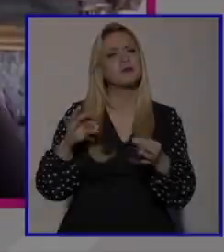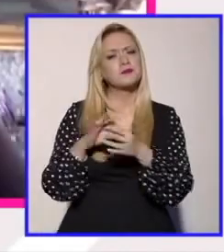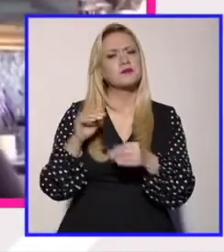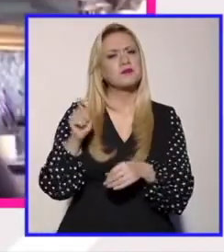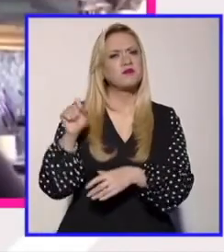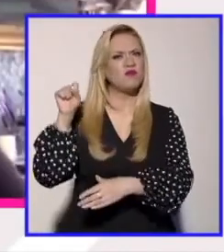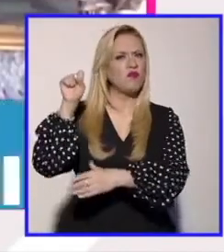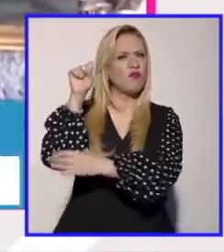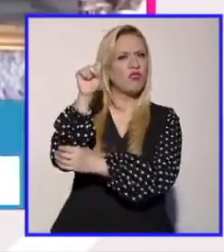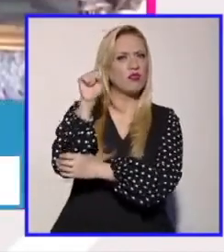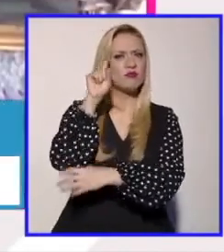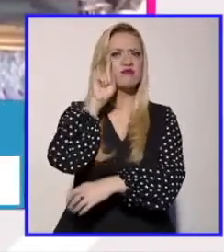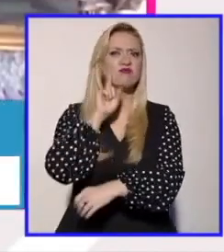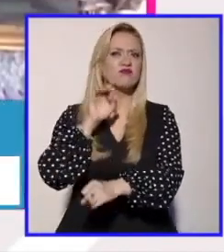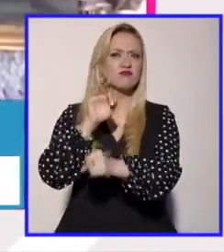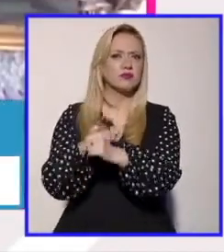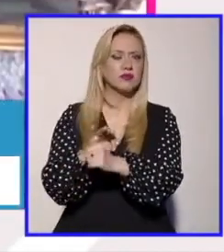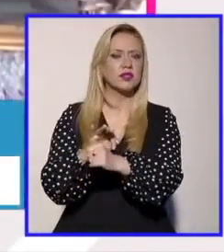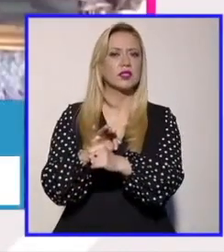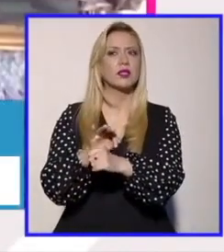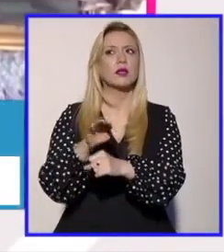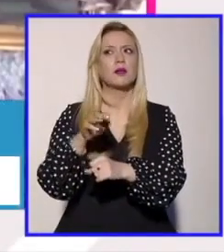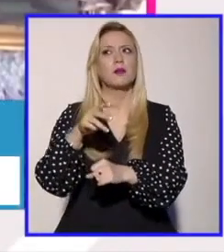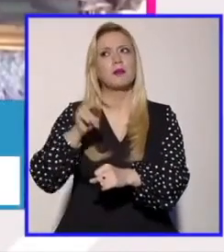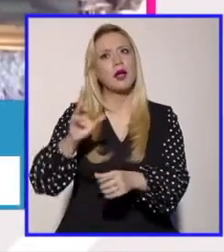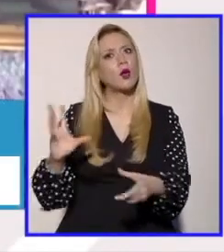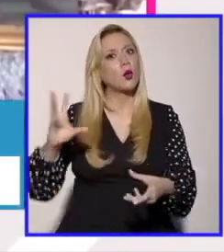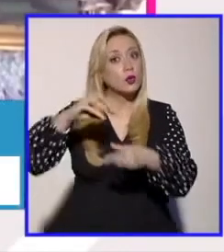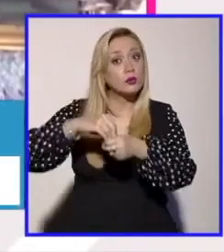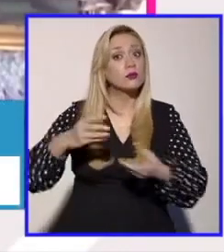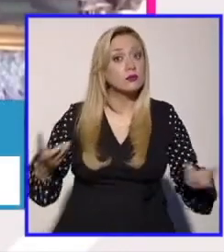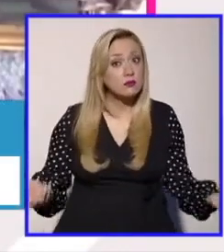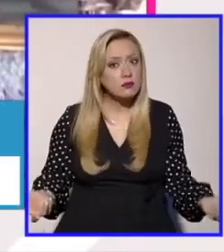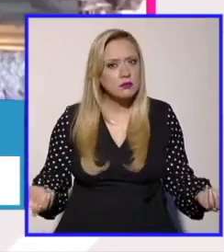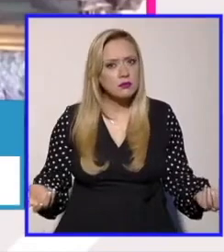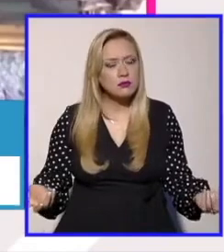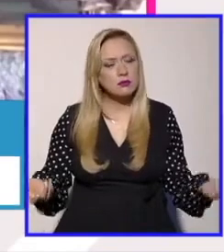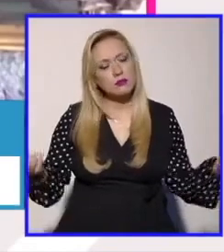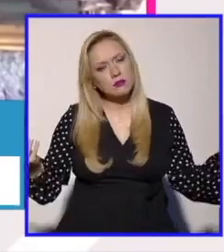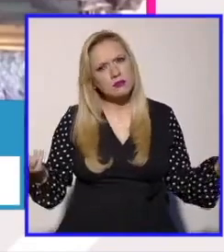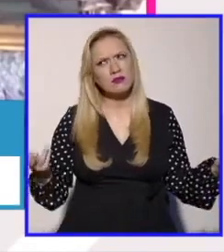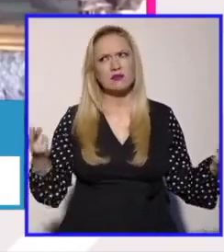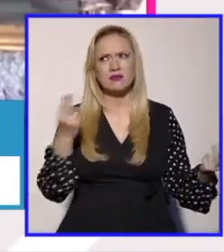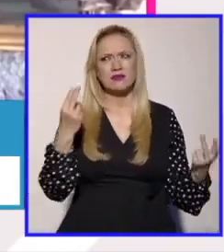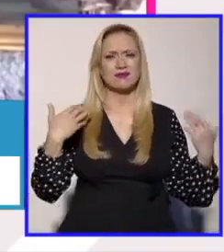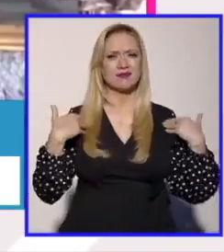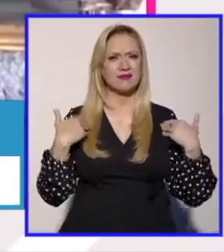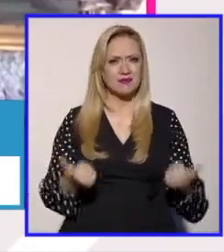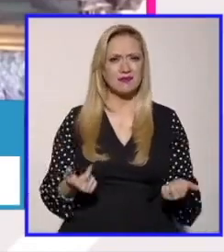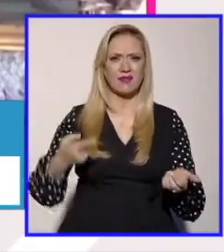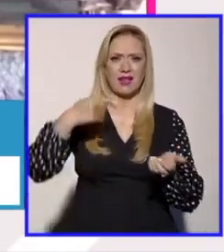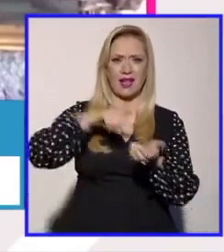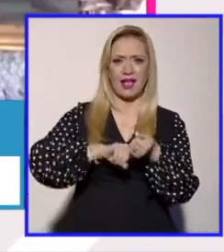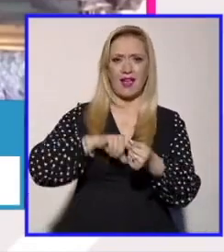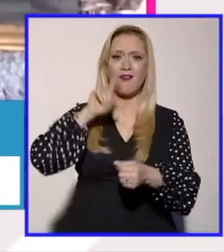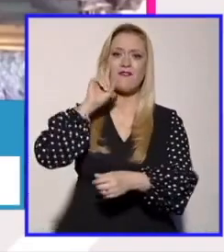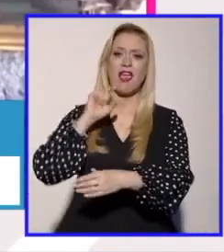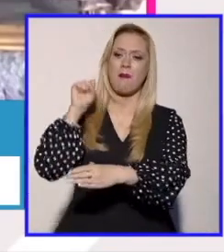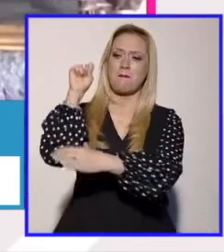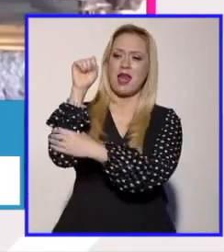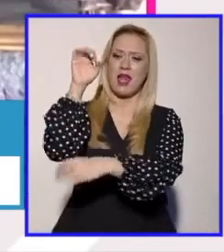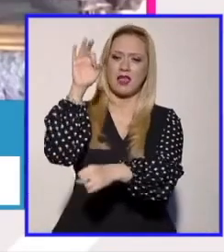Estamos hablando justo de cómo podemos entender que existan corrientes dentro del feminismo que